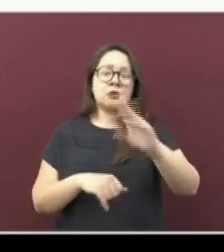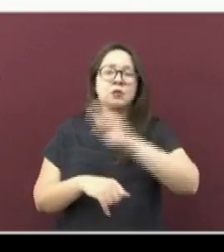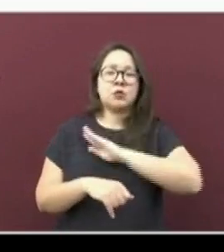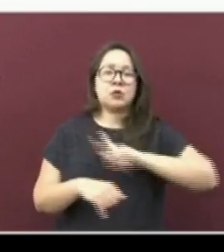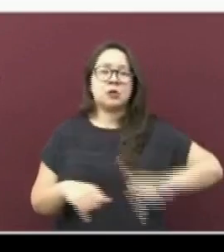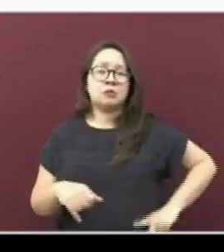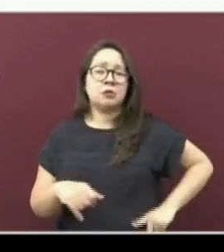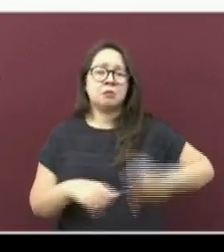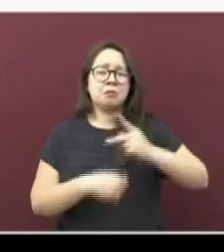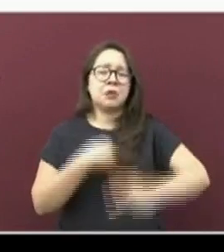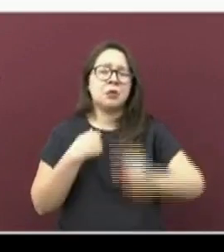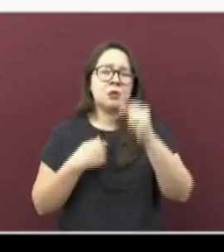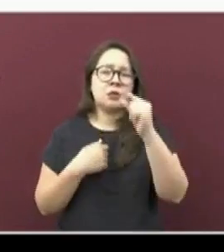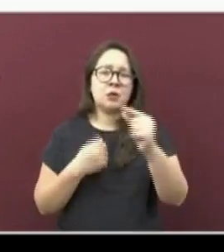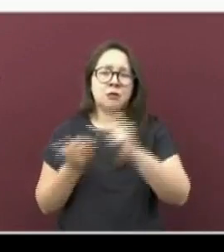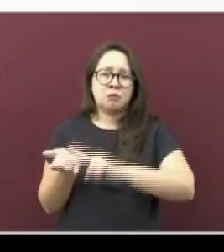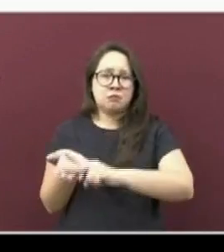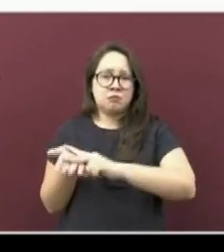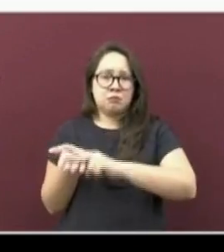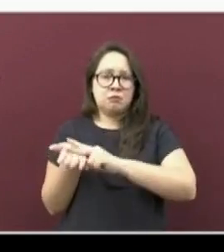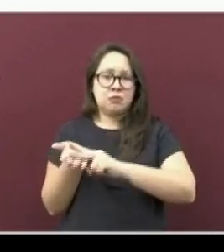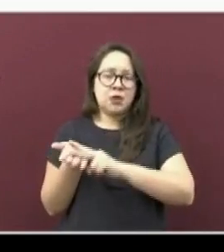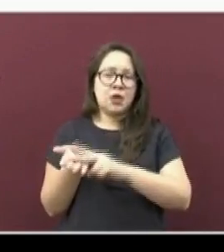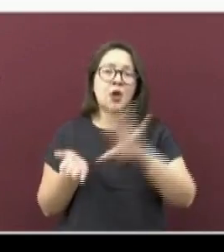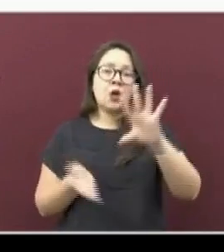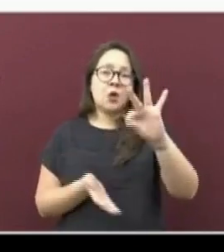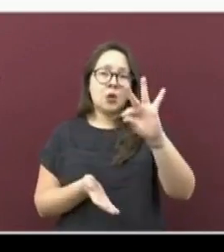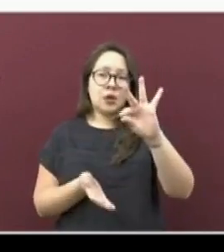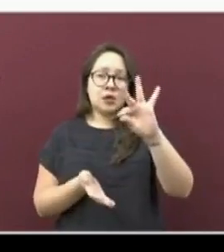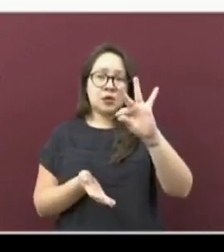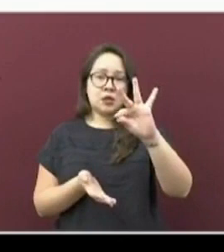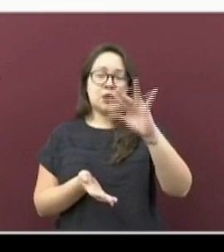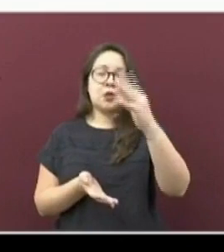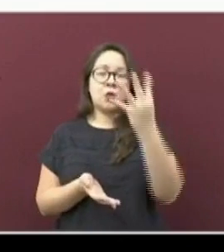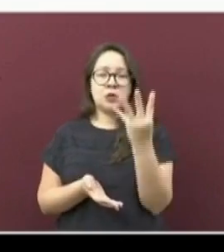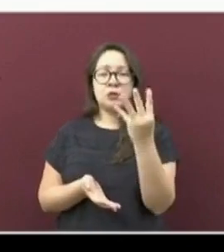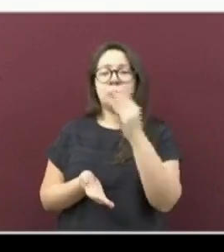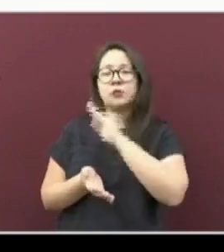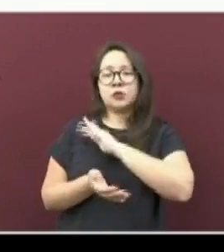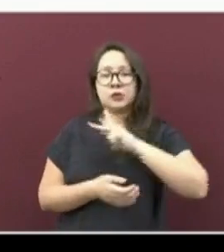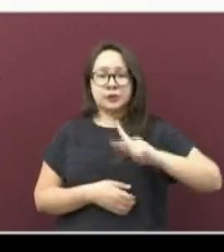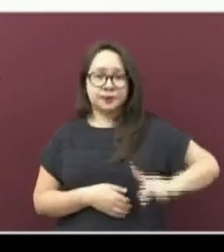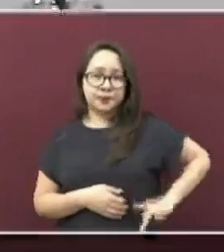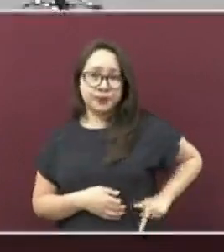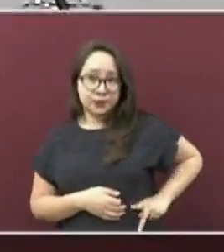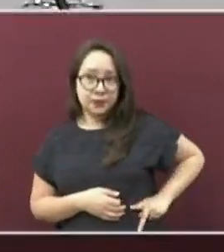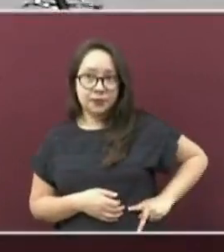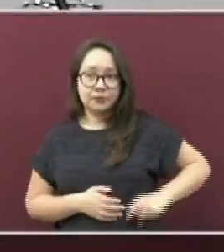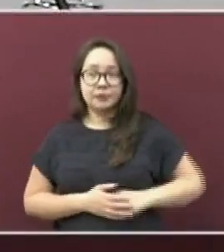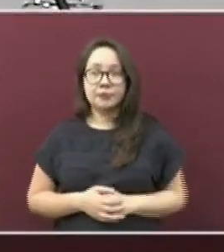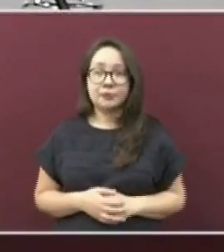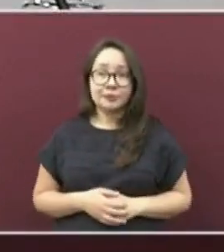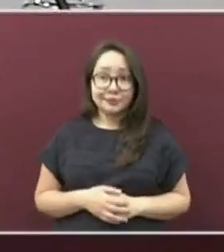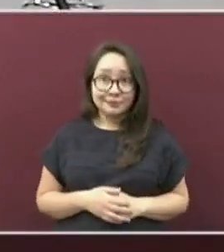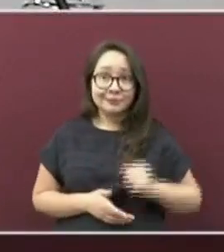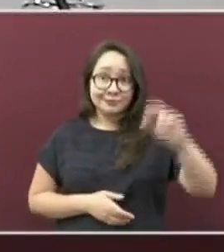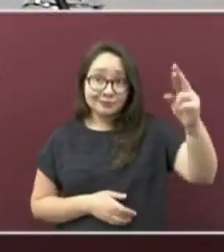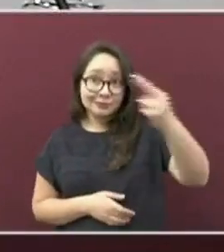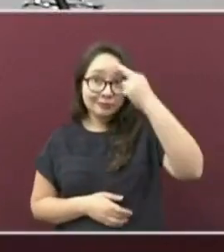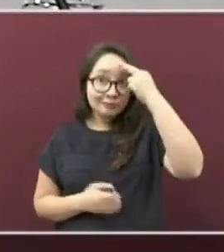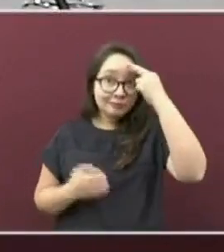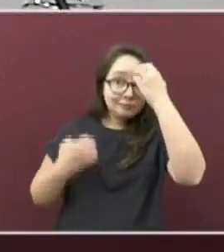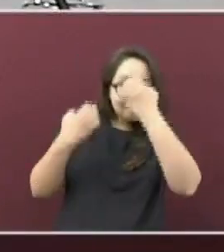y bajo el verde en 44 municipios. Recuerden que la